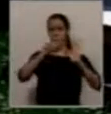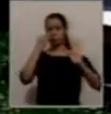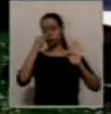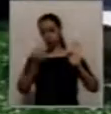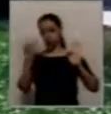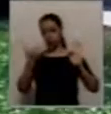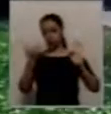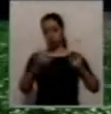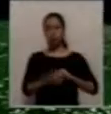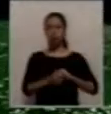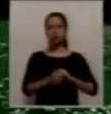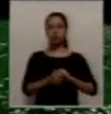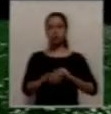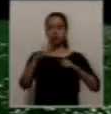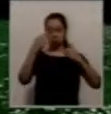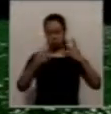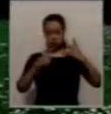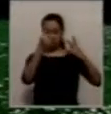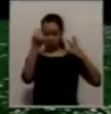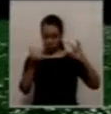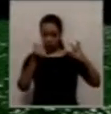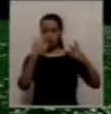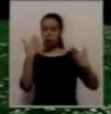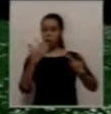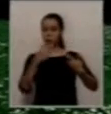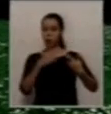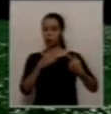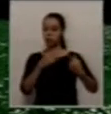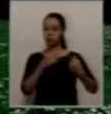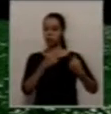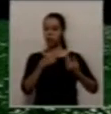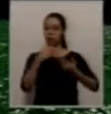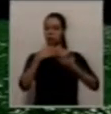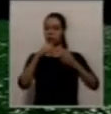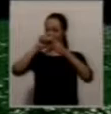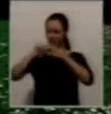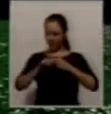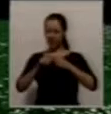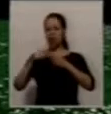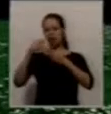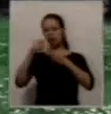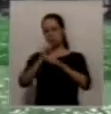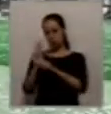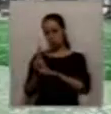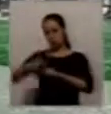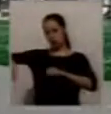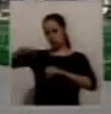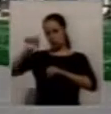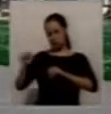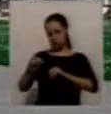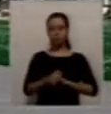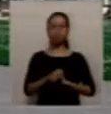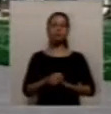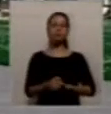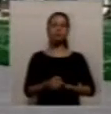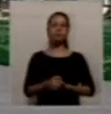para recursos humanos y económicos para la mantención del mismo, así que eso no sería un problema. abordemos eso, Colombo, estamos